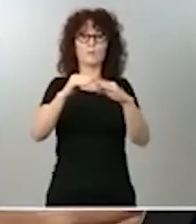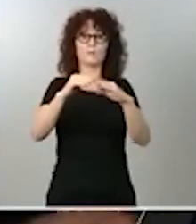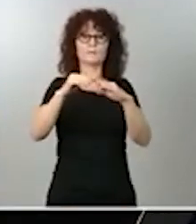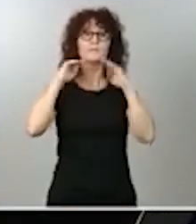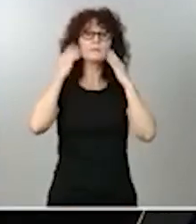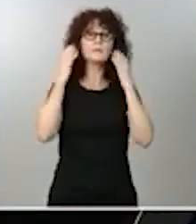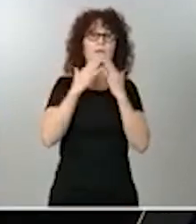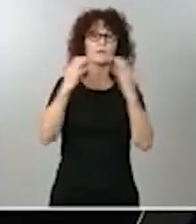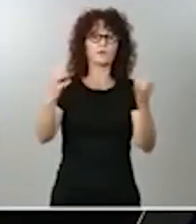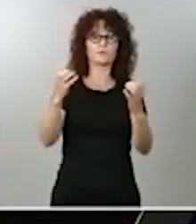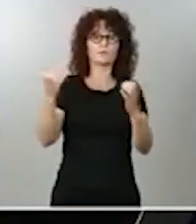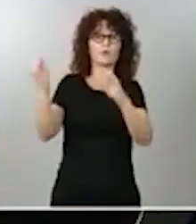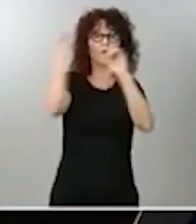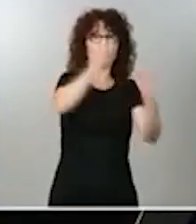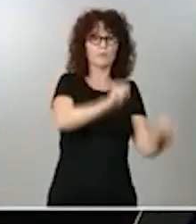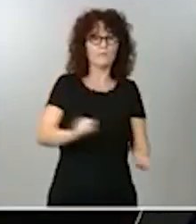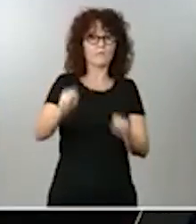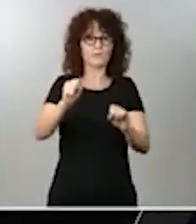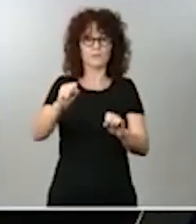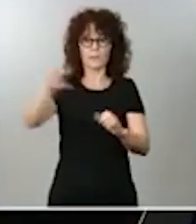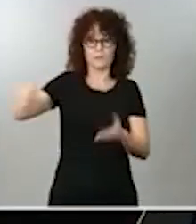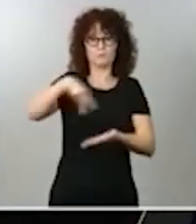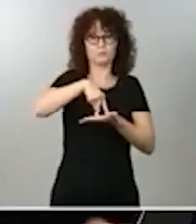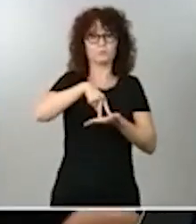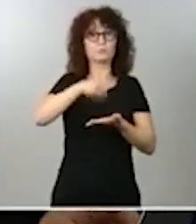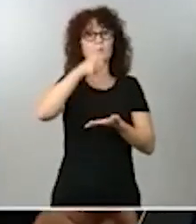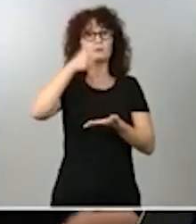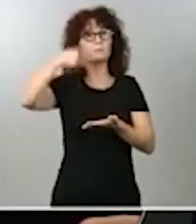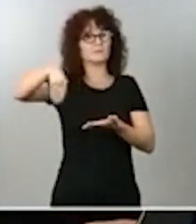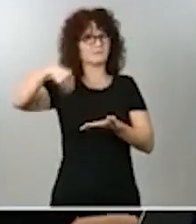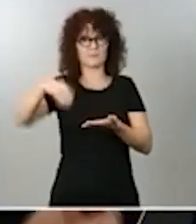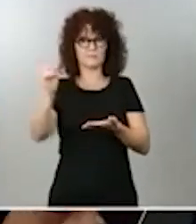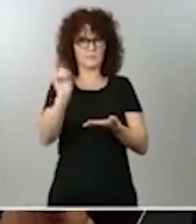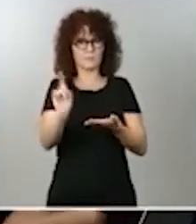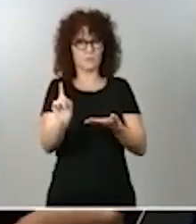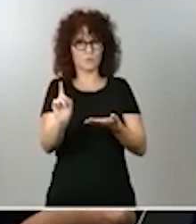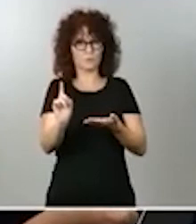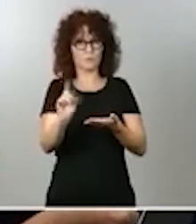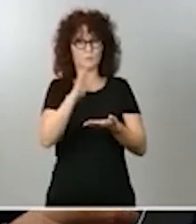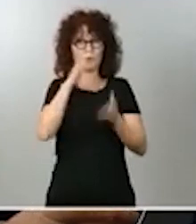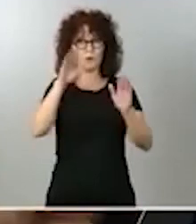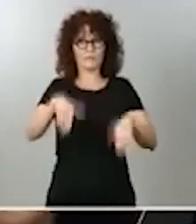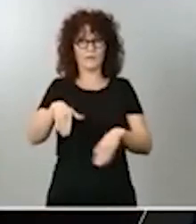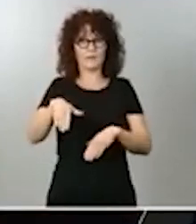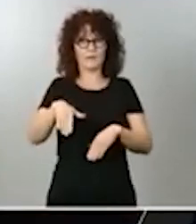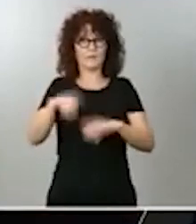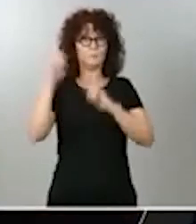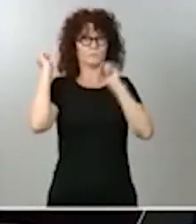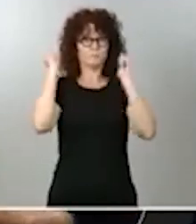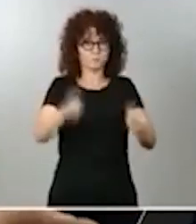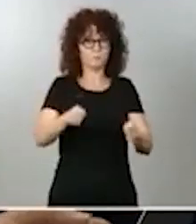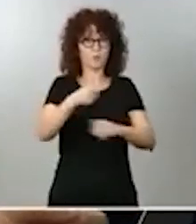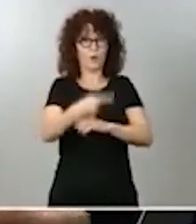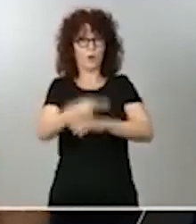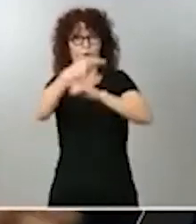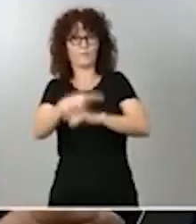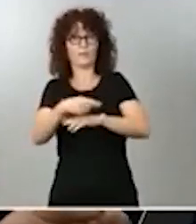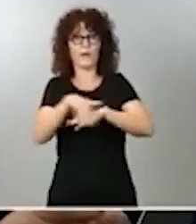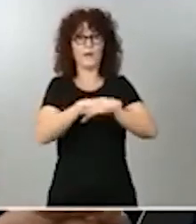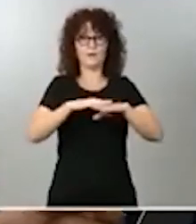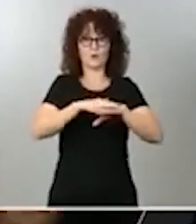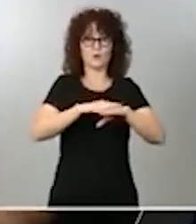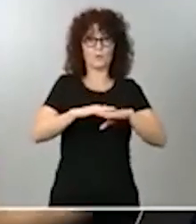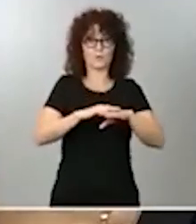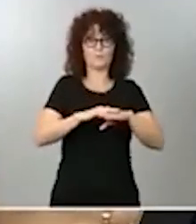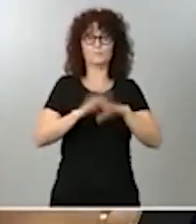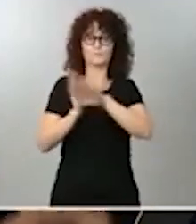Gobierno, teniendo en cuenta que es el Gobierno quien lo decretó. Quien lo decretó. En segundo lugar, Cataluña está preparando un plan de